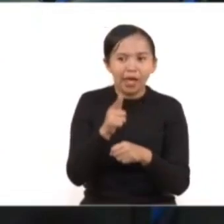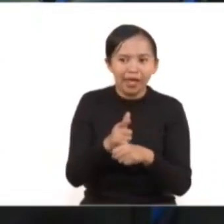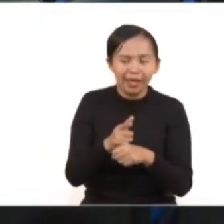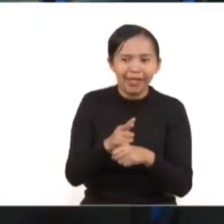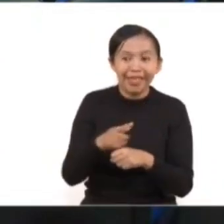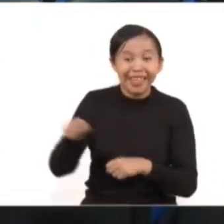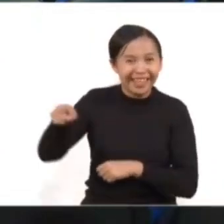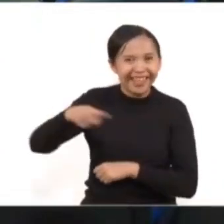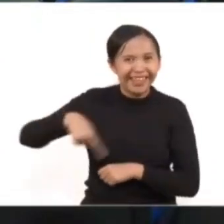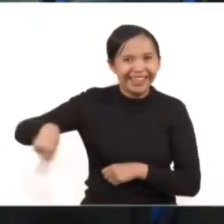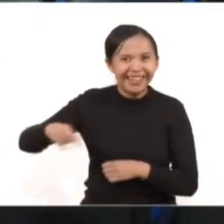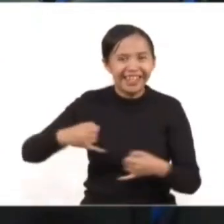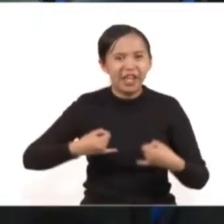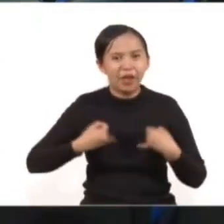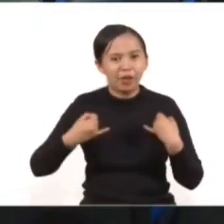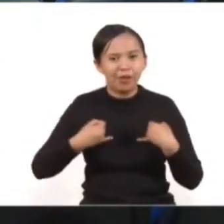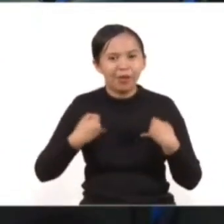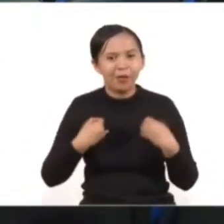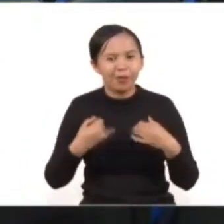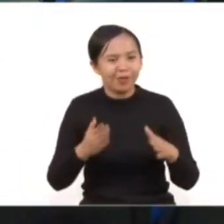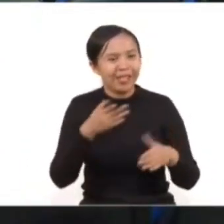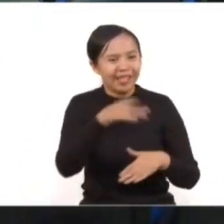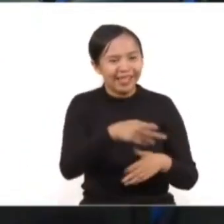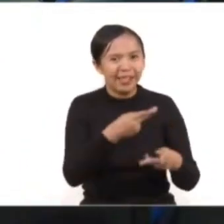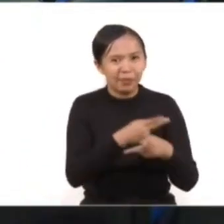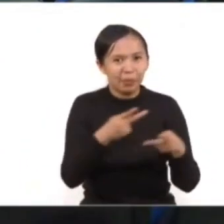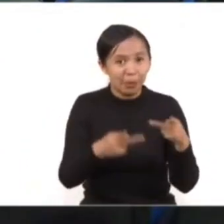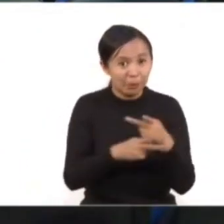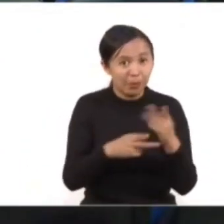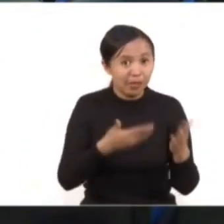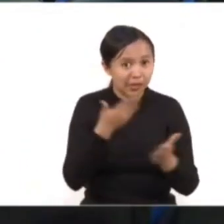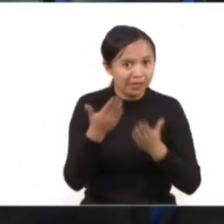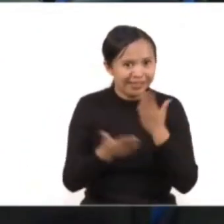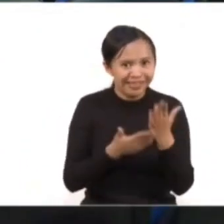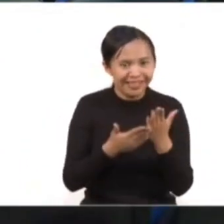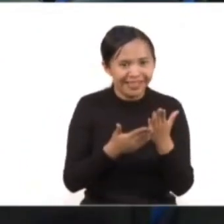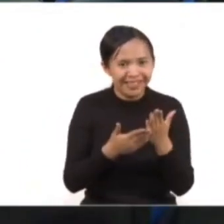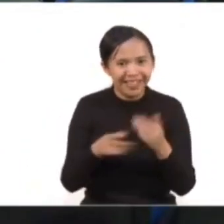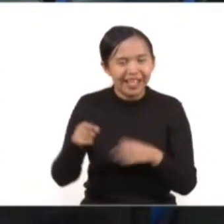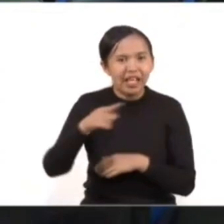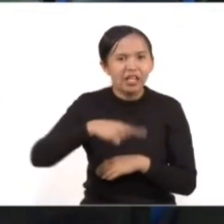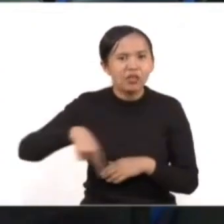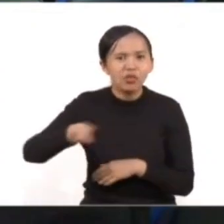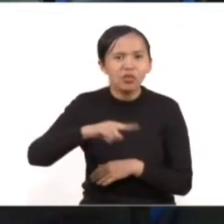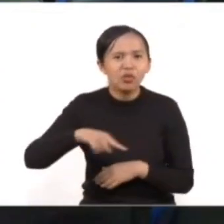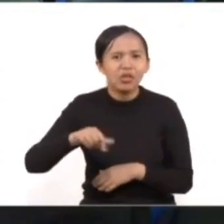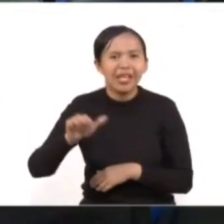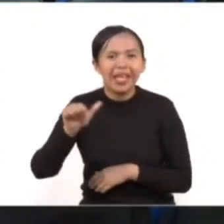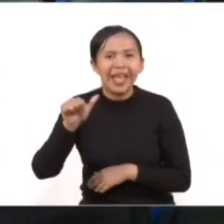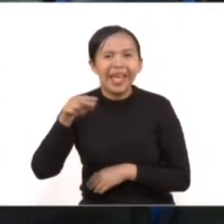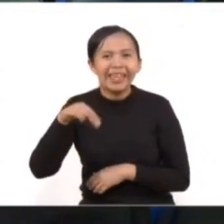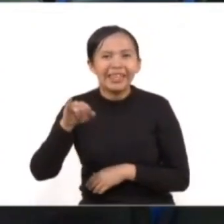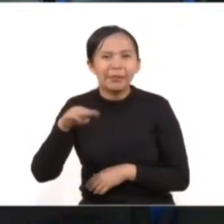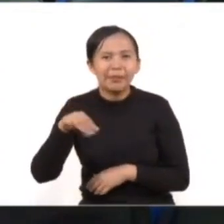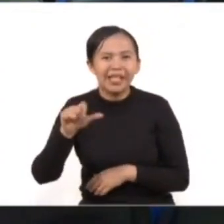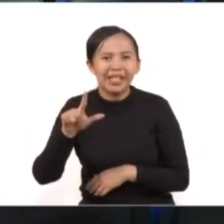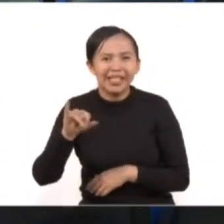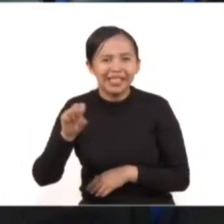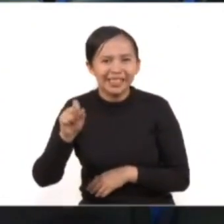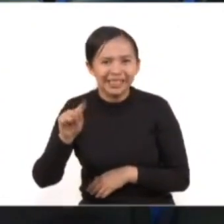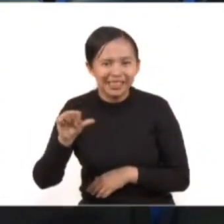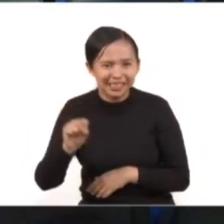muchos de estos jóvenes que acuden a estas escuelas, muchos de ellos son animalistas, muchos son